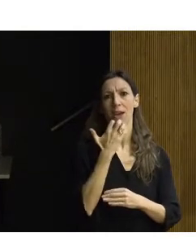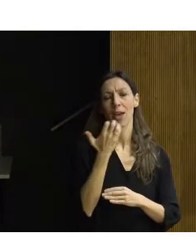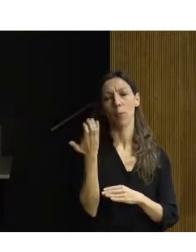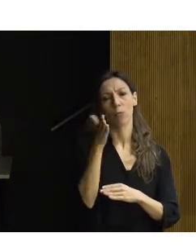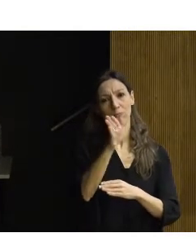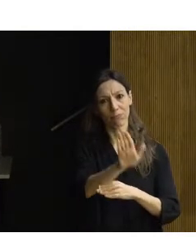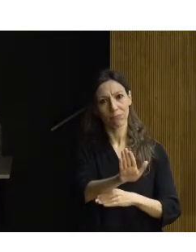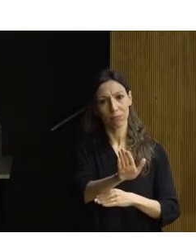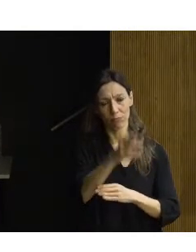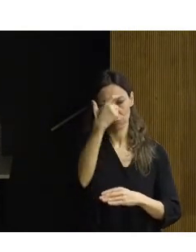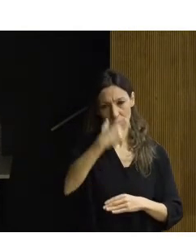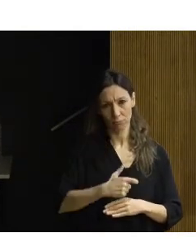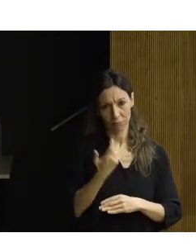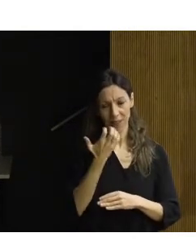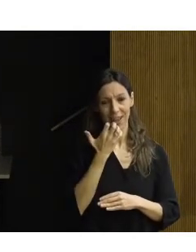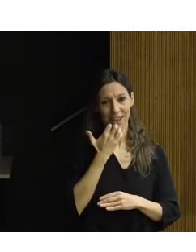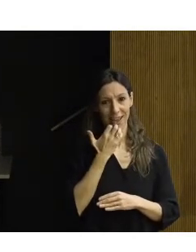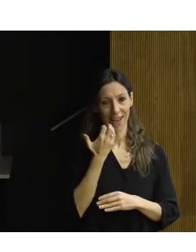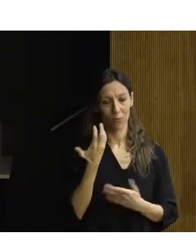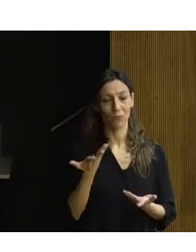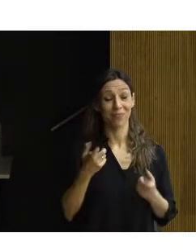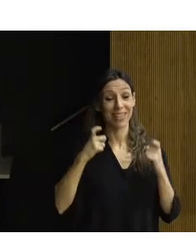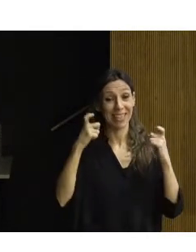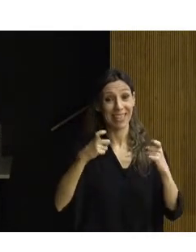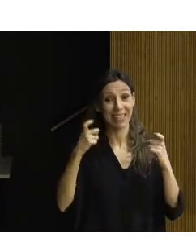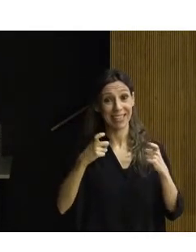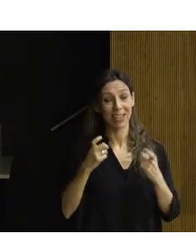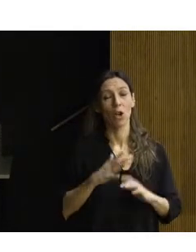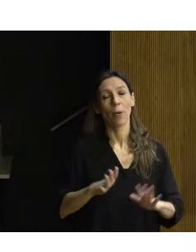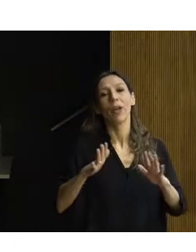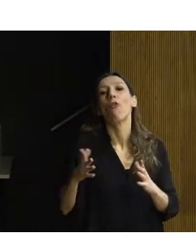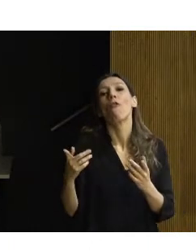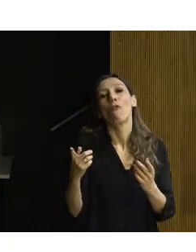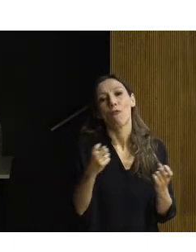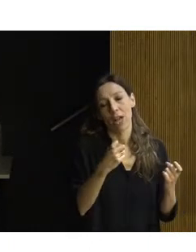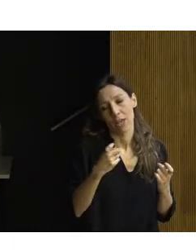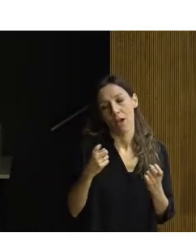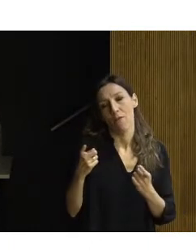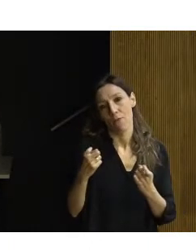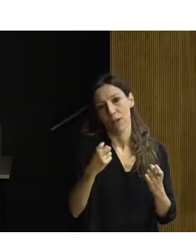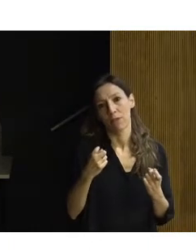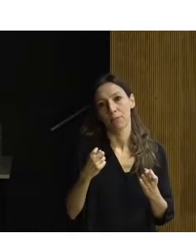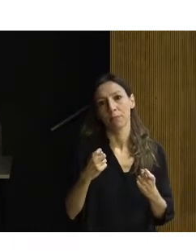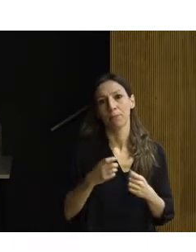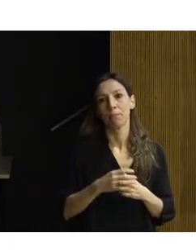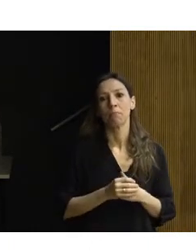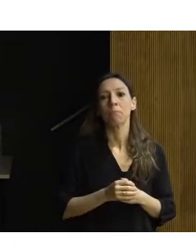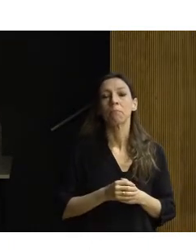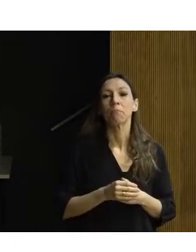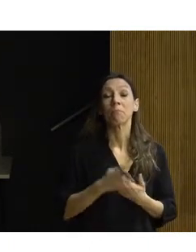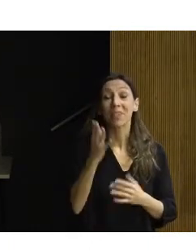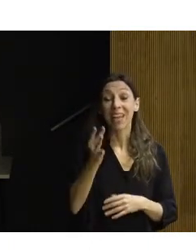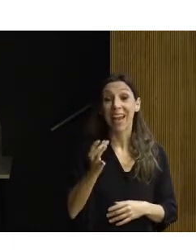lo intentamos ser, pero estoy seguro de que nos queda mucho recorrido por andar. Esta iniciativa